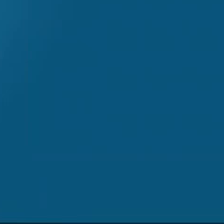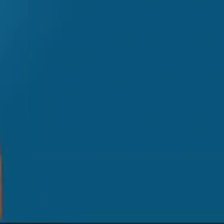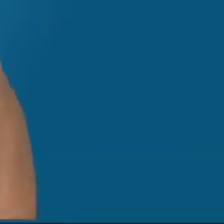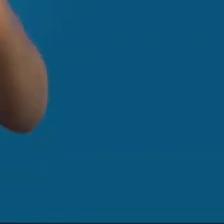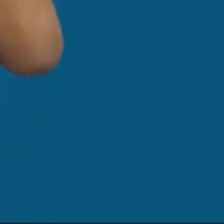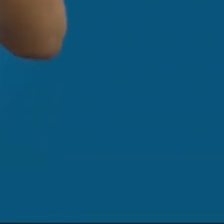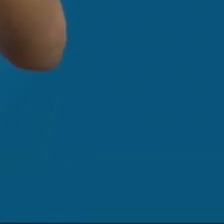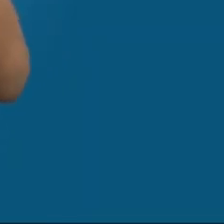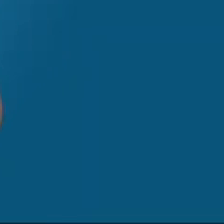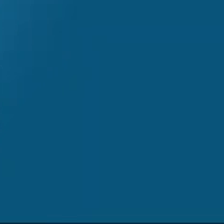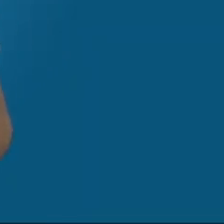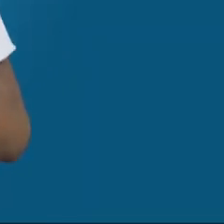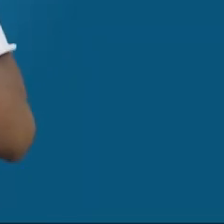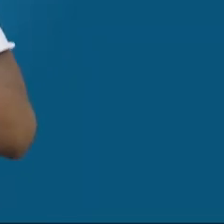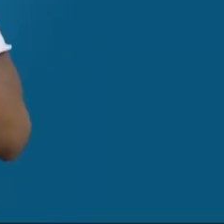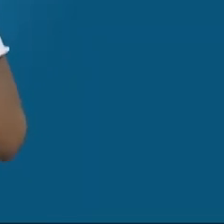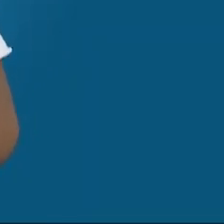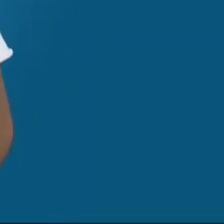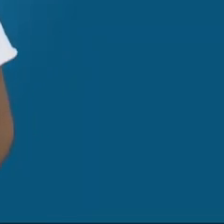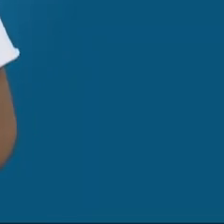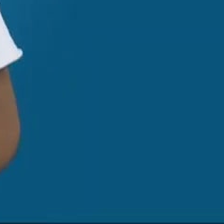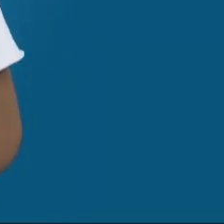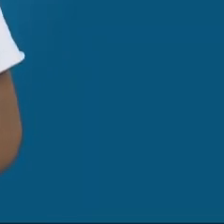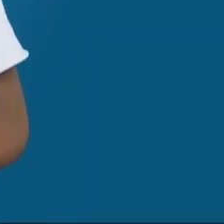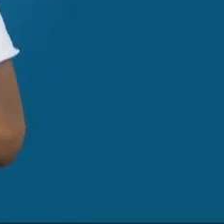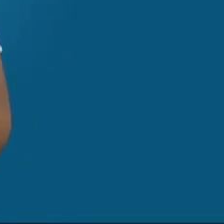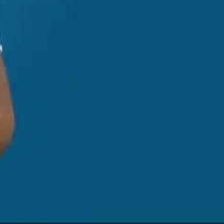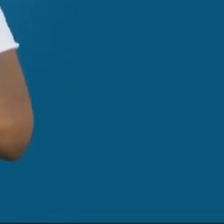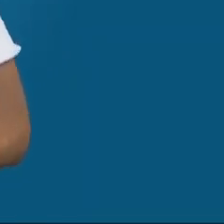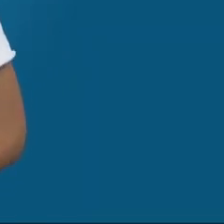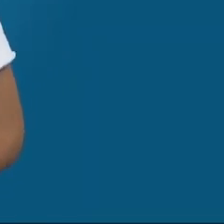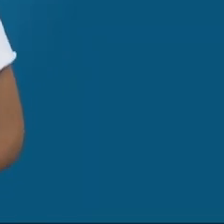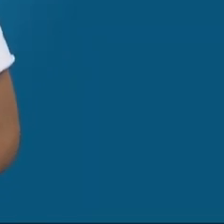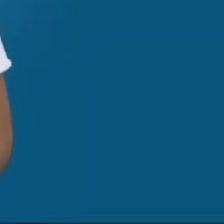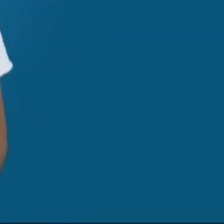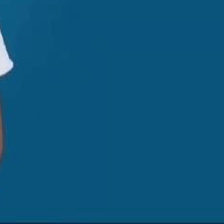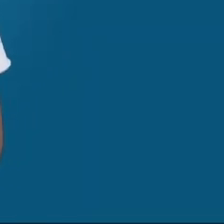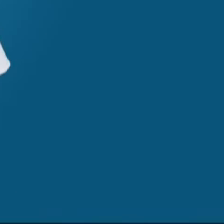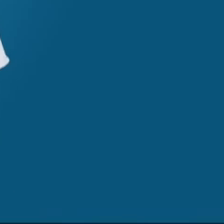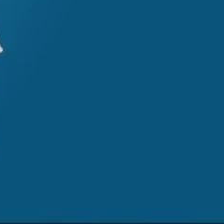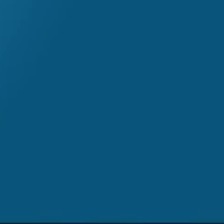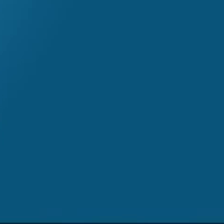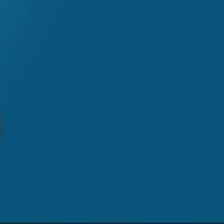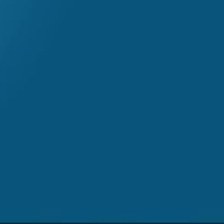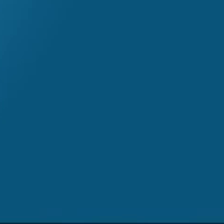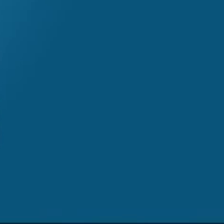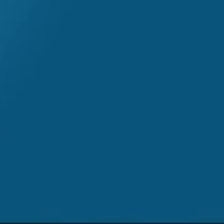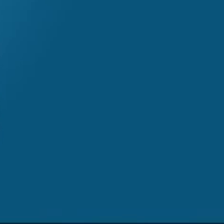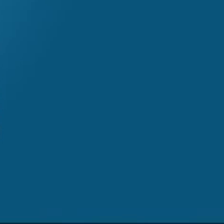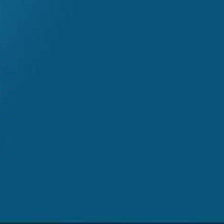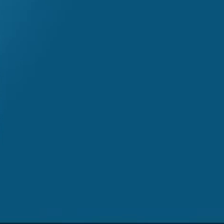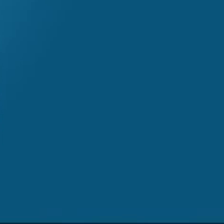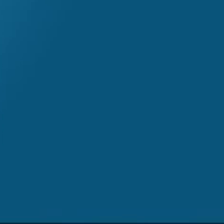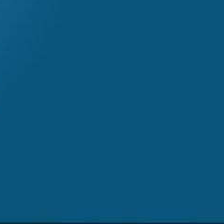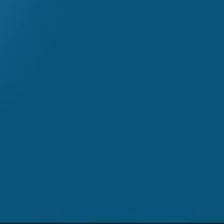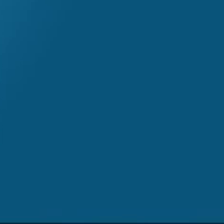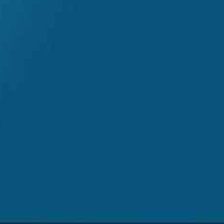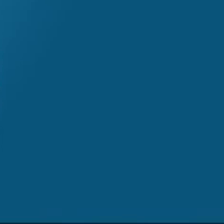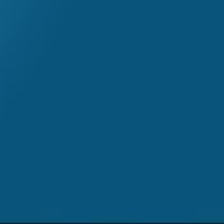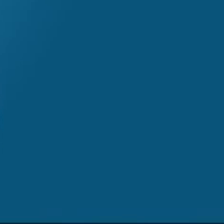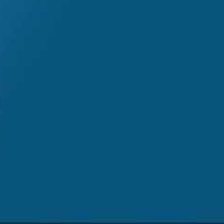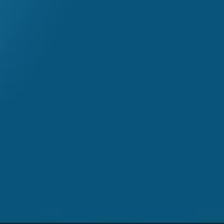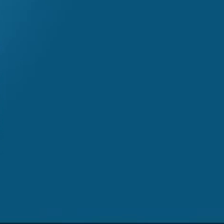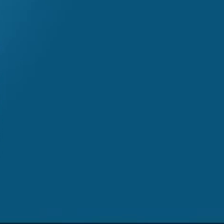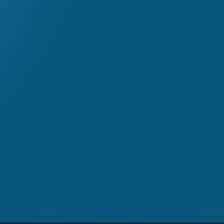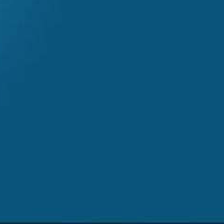Hola a todos, mi nombre es Carlos y esta es mi seña. Hoy aprenderemos cuatro